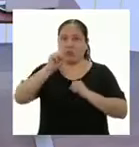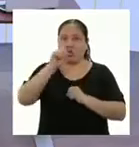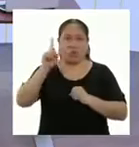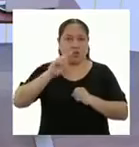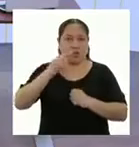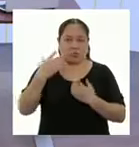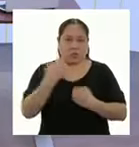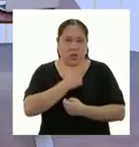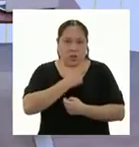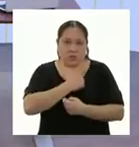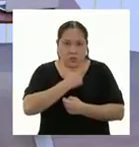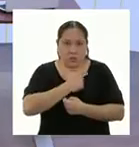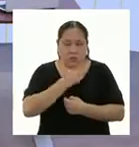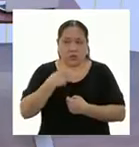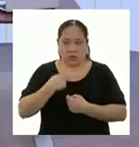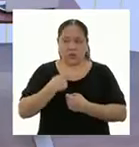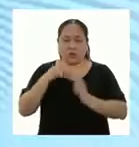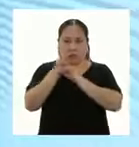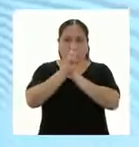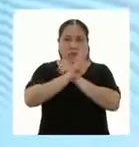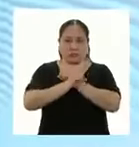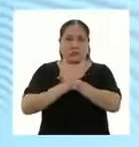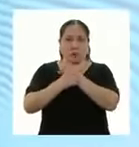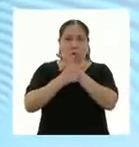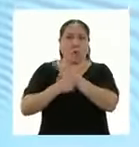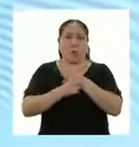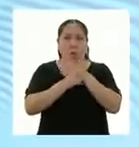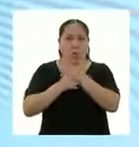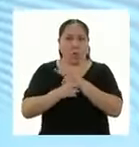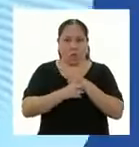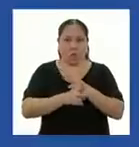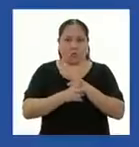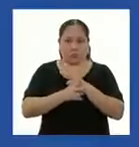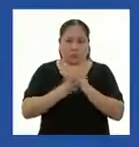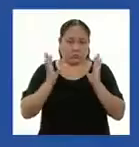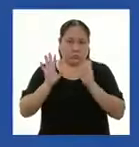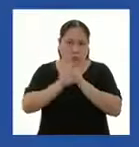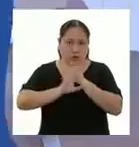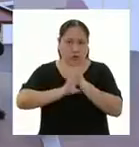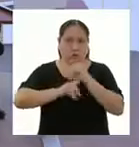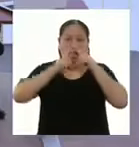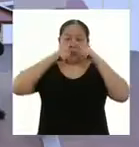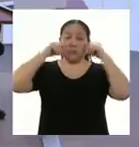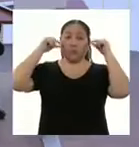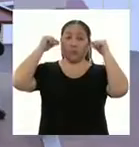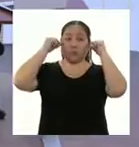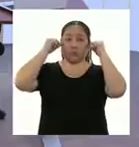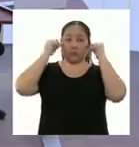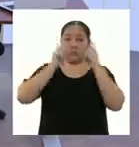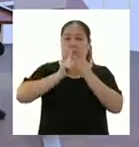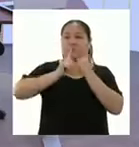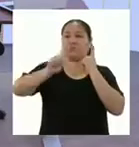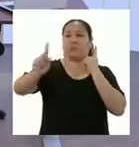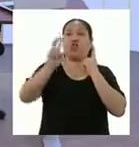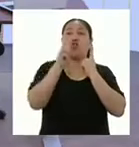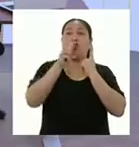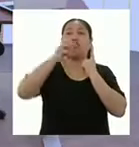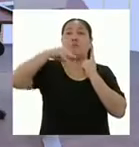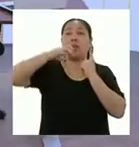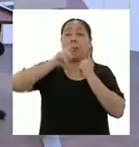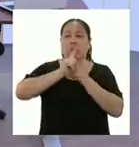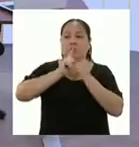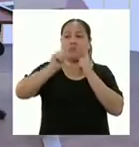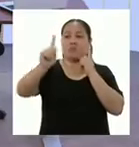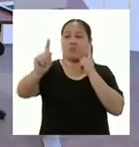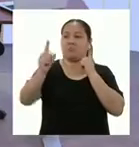hice con todas las medidas de seguridad. Me puse mi mascarilla. Me mantuve a dos metros de distancia